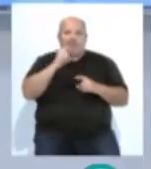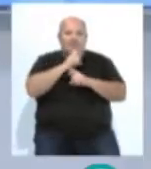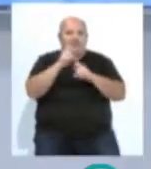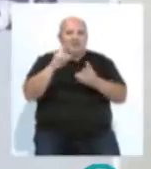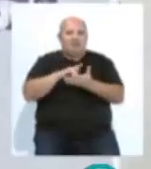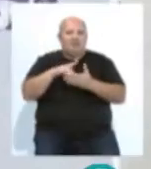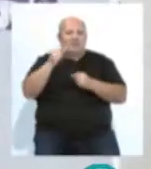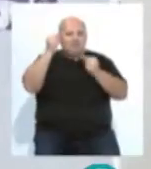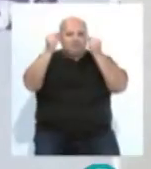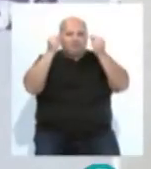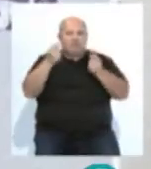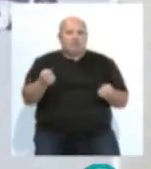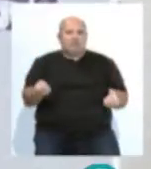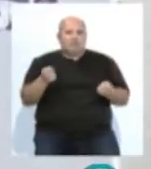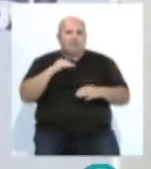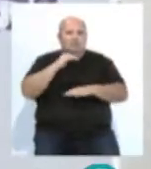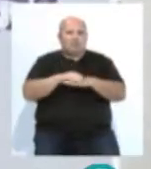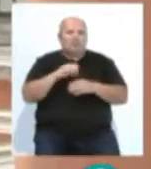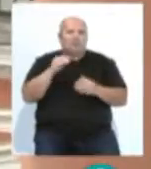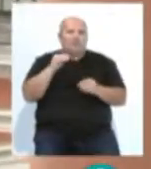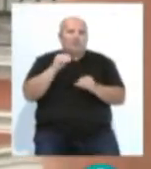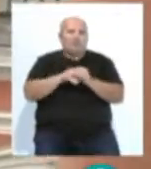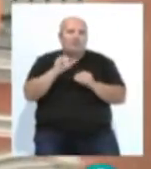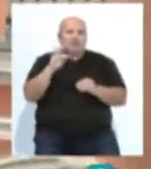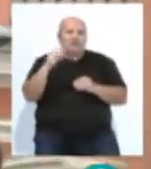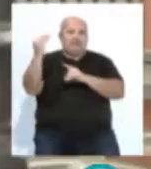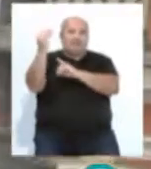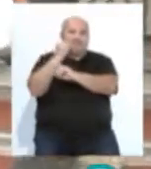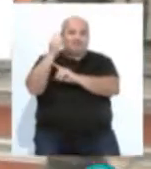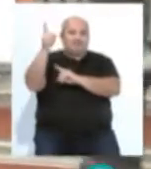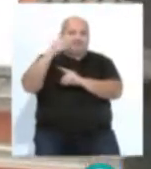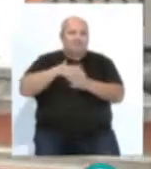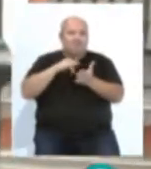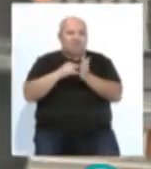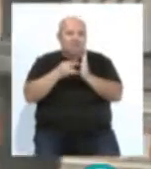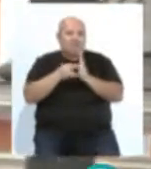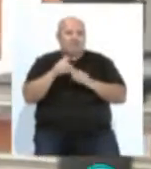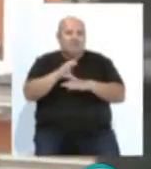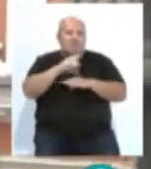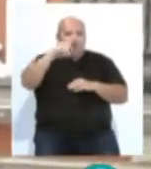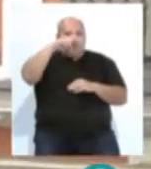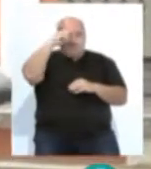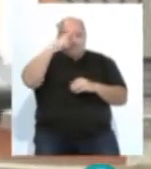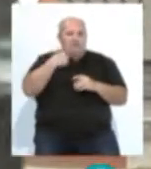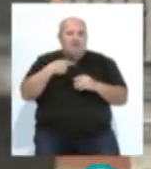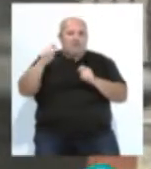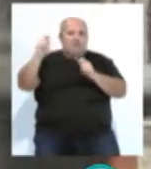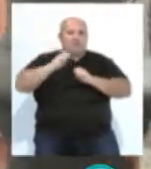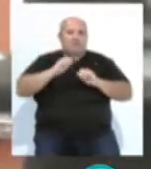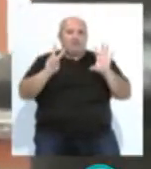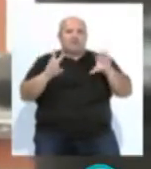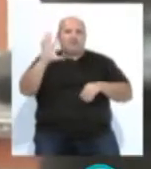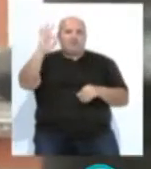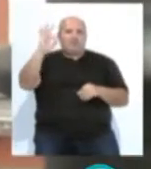sobre los estrictos controles de cumplimiento de los fondos SITI asignados a este proyecto. La Consejería de Cultura ya ha transferido el